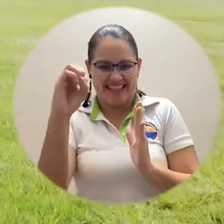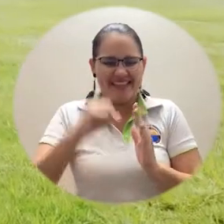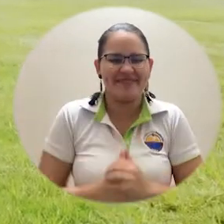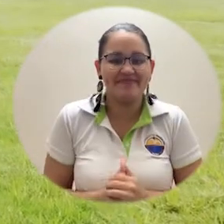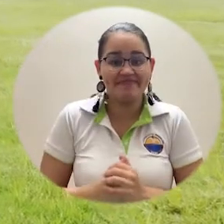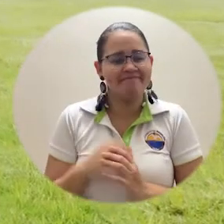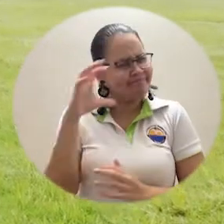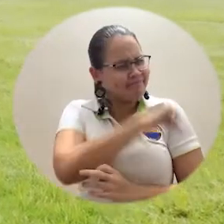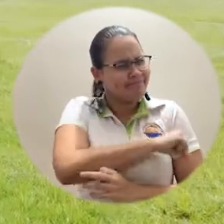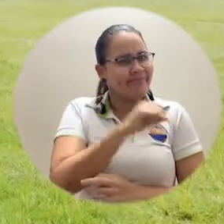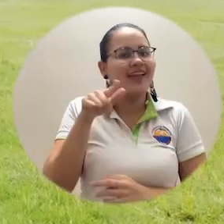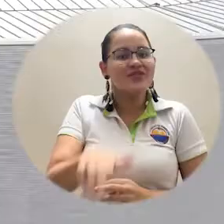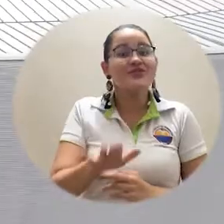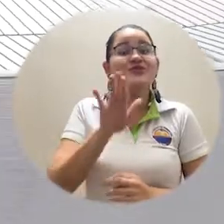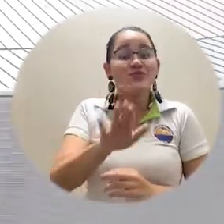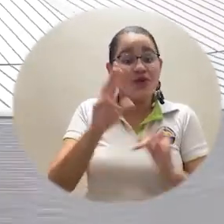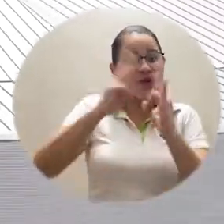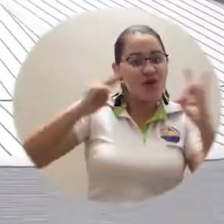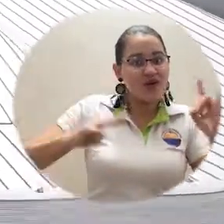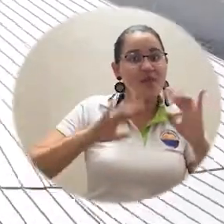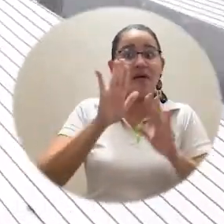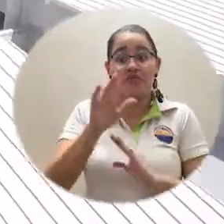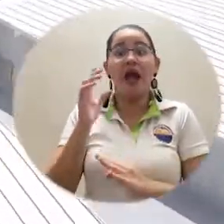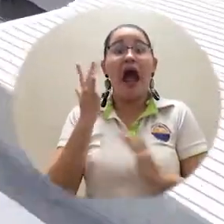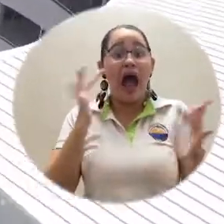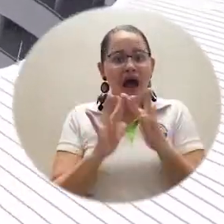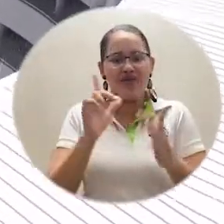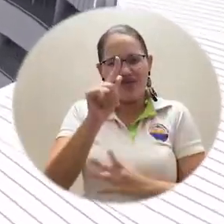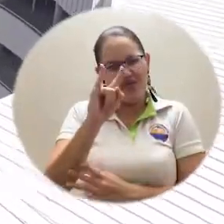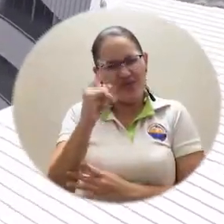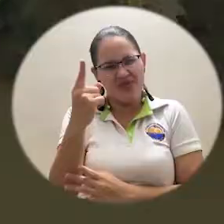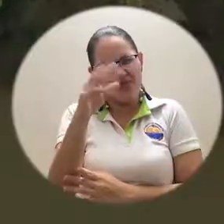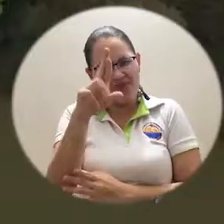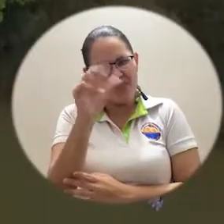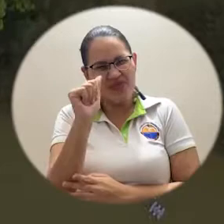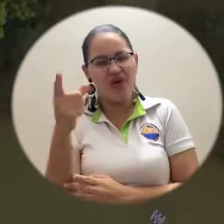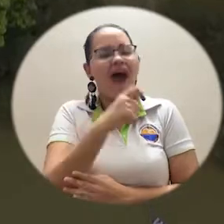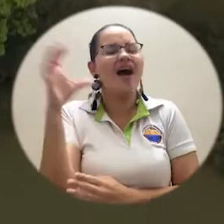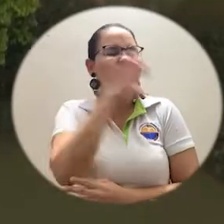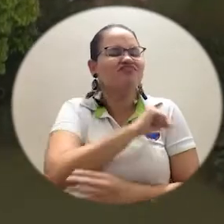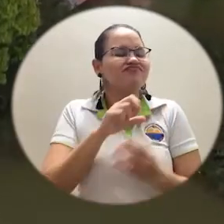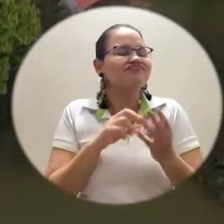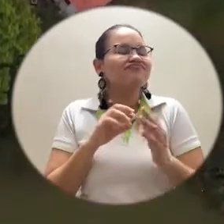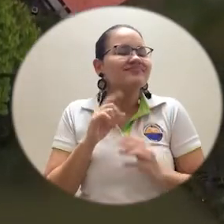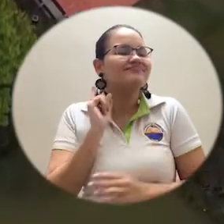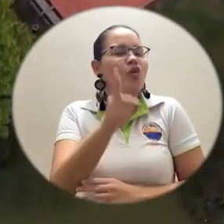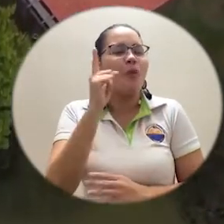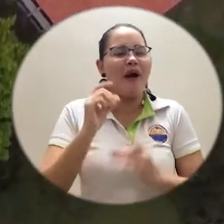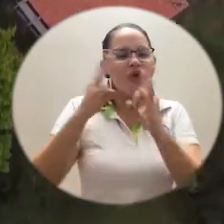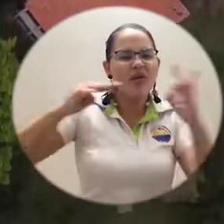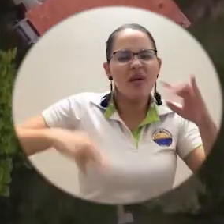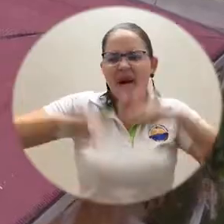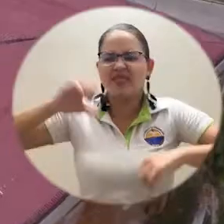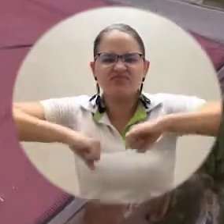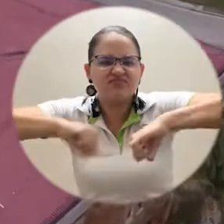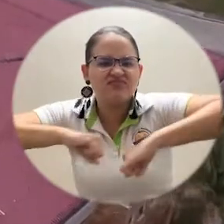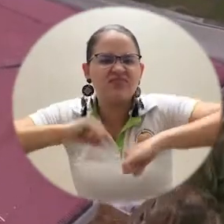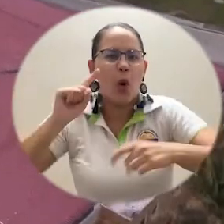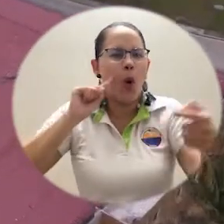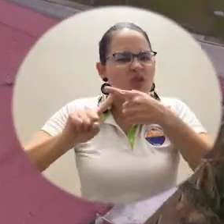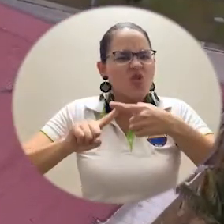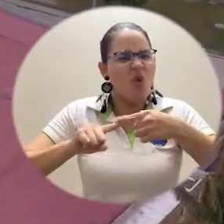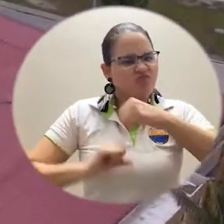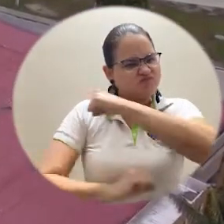de desempeño institucional PURAC es la evidencia de que la universidad siembra acciones para fortalecer su gestión y crecer como